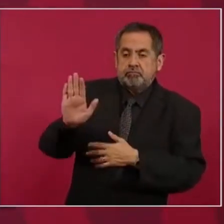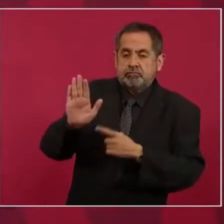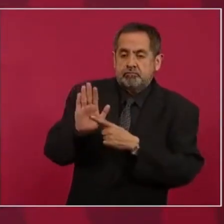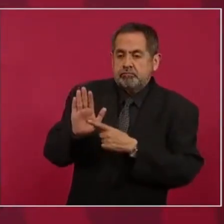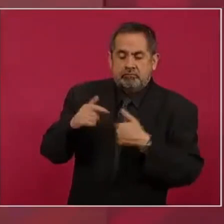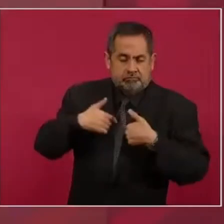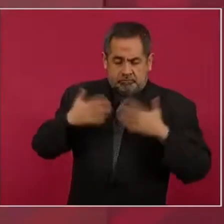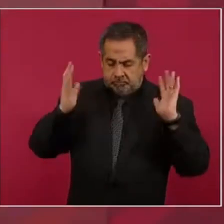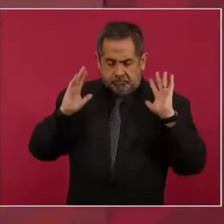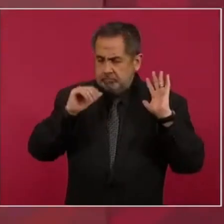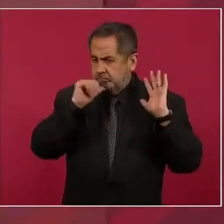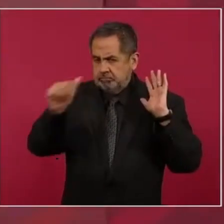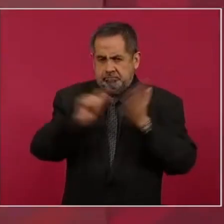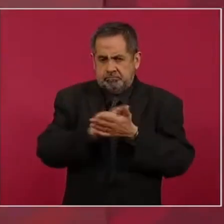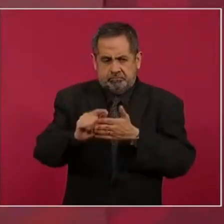exonerado.